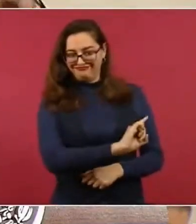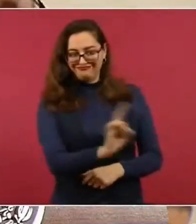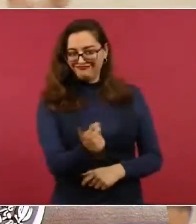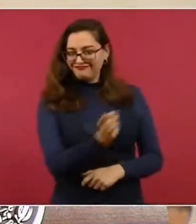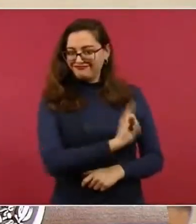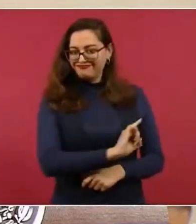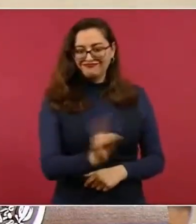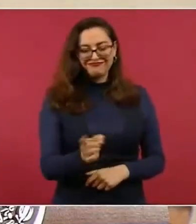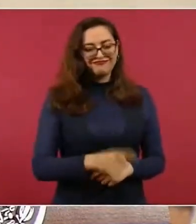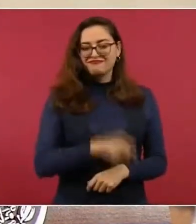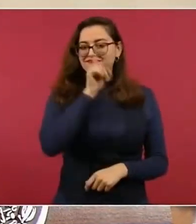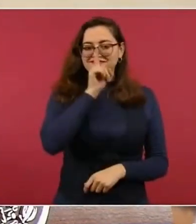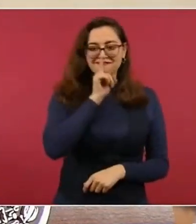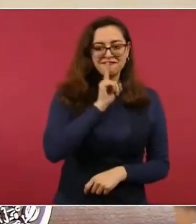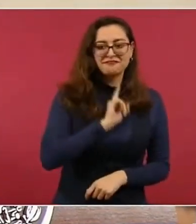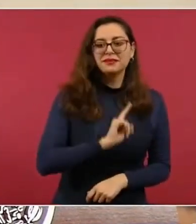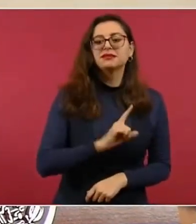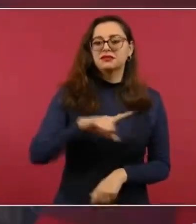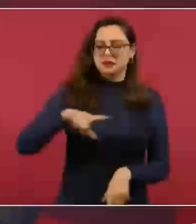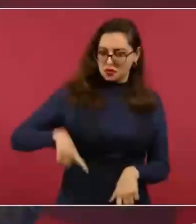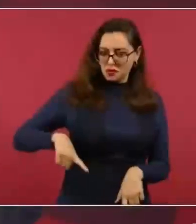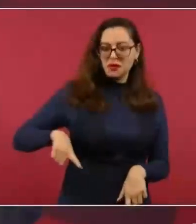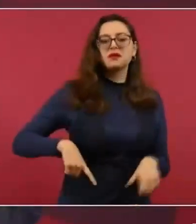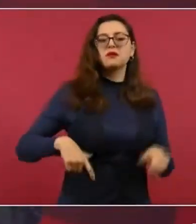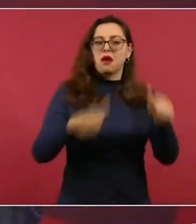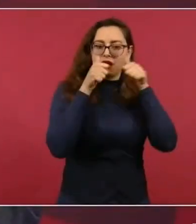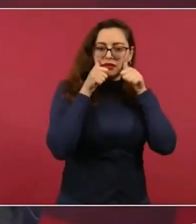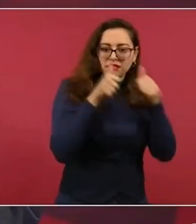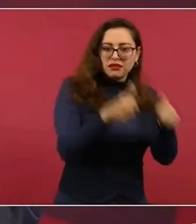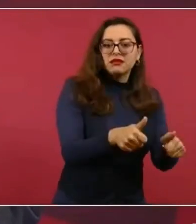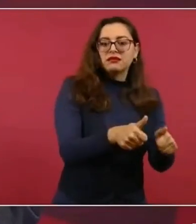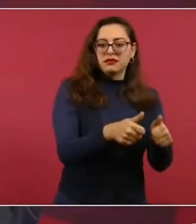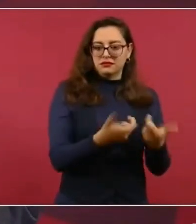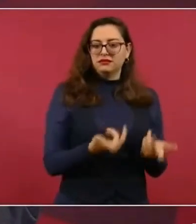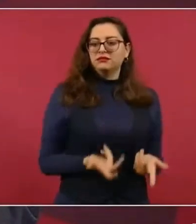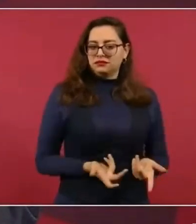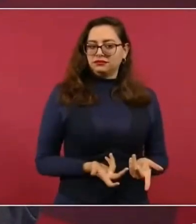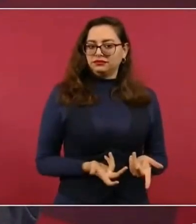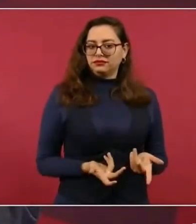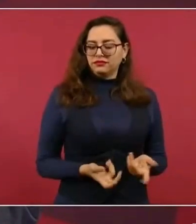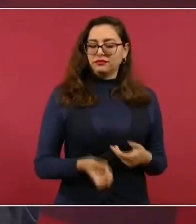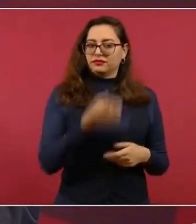participar en actos ilícitos. No,